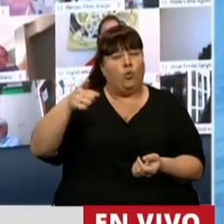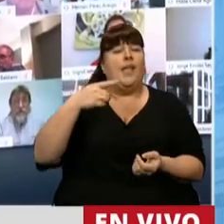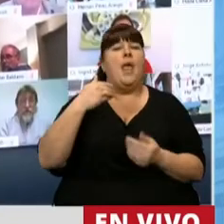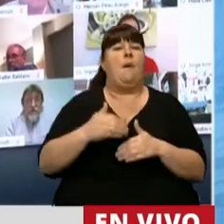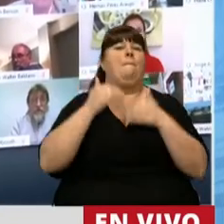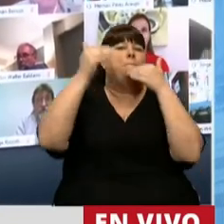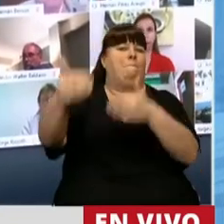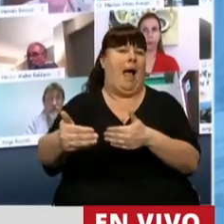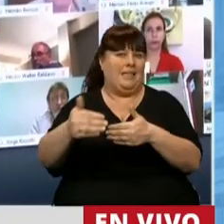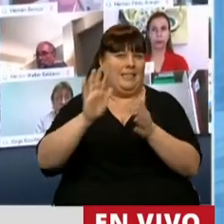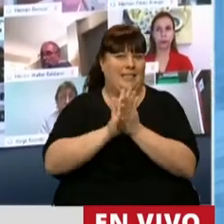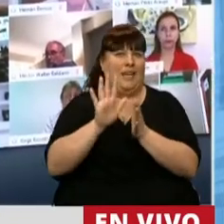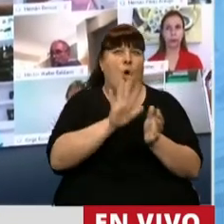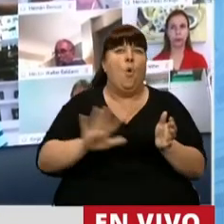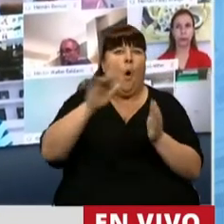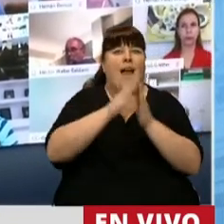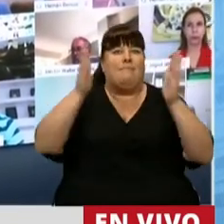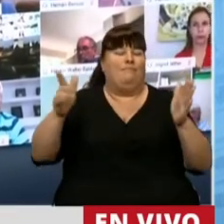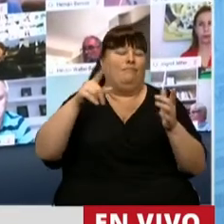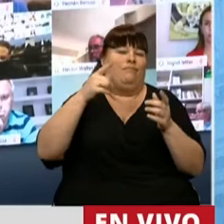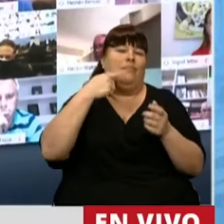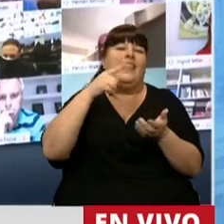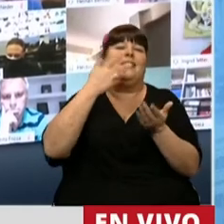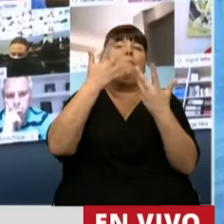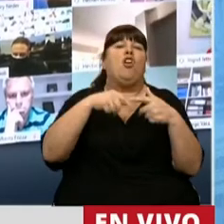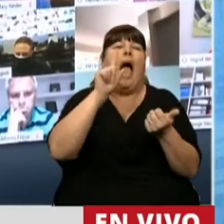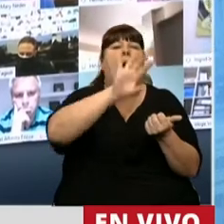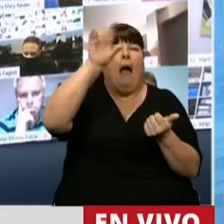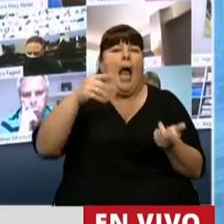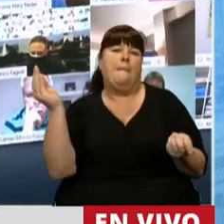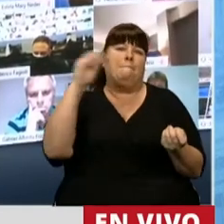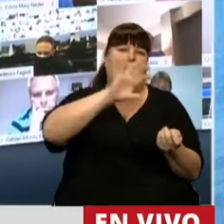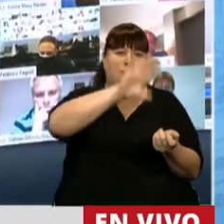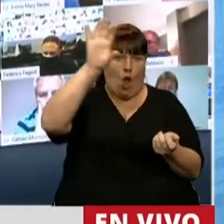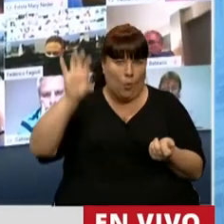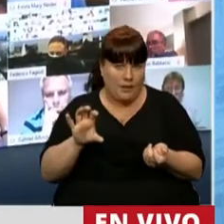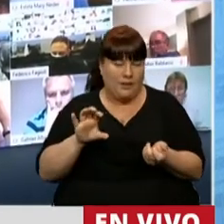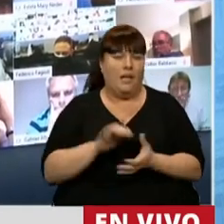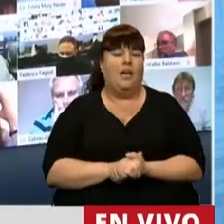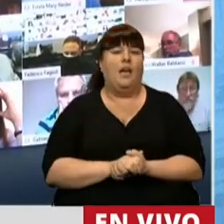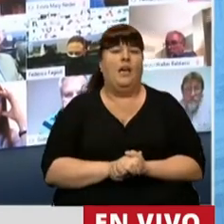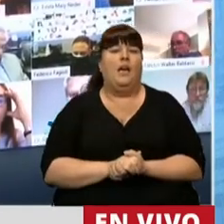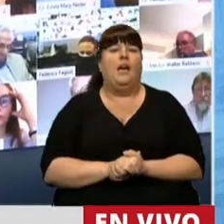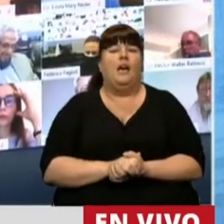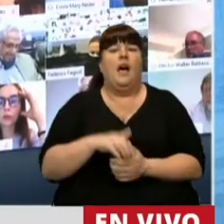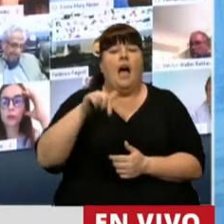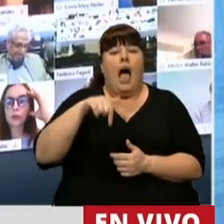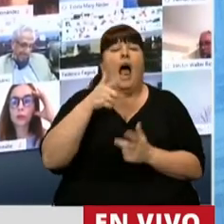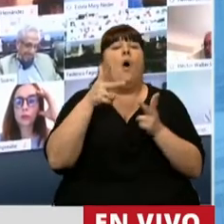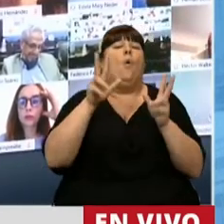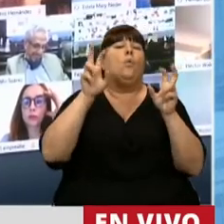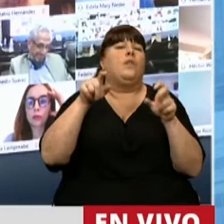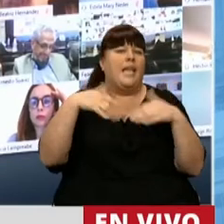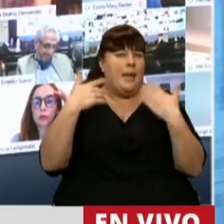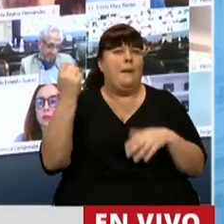extender este alcance geográfico previsto en el proyecto. Estamos haciendo referencia a un